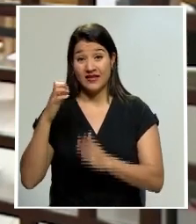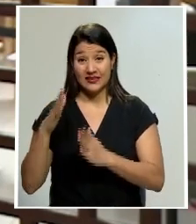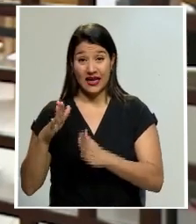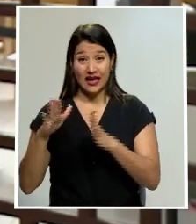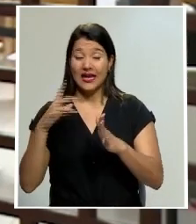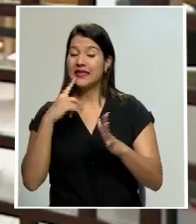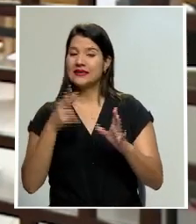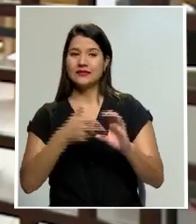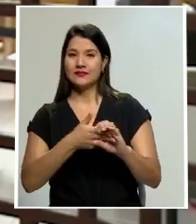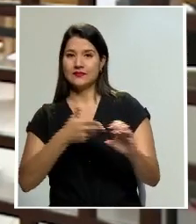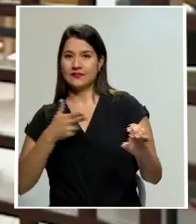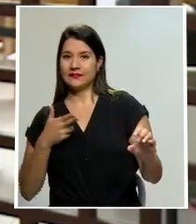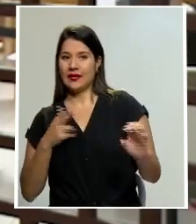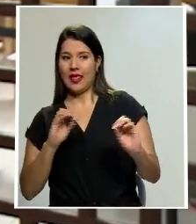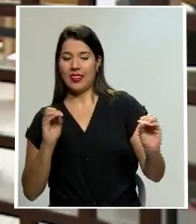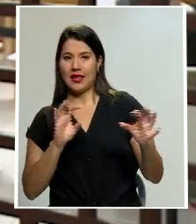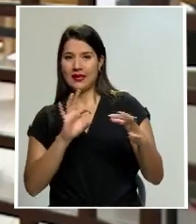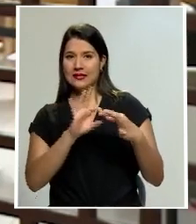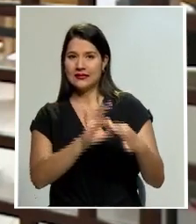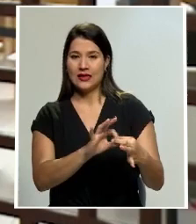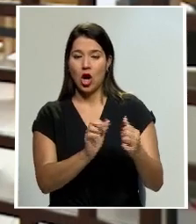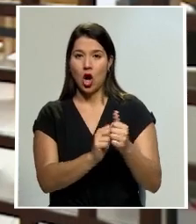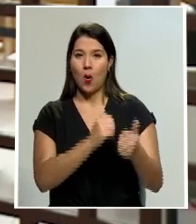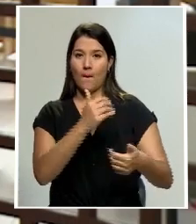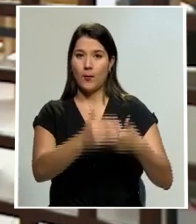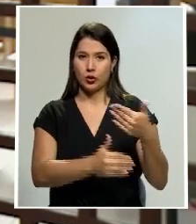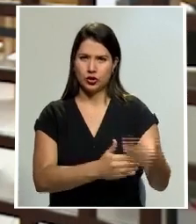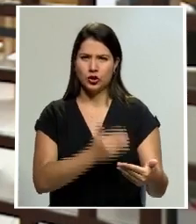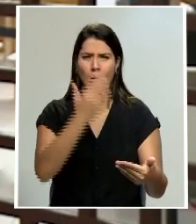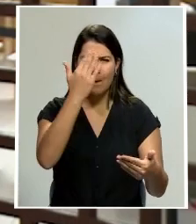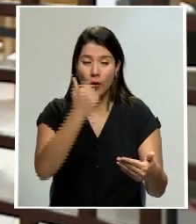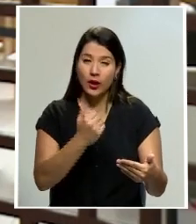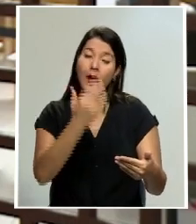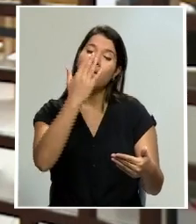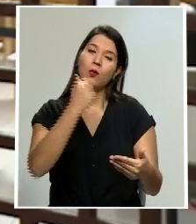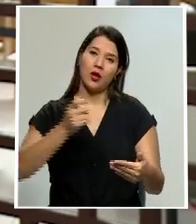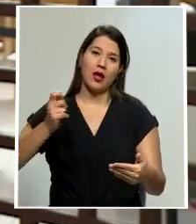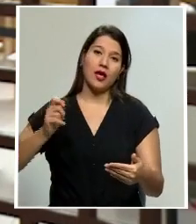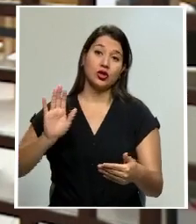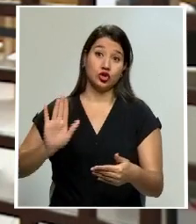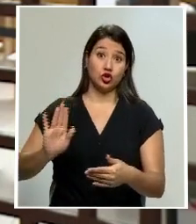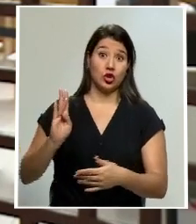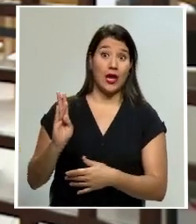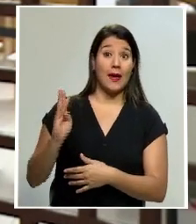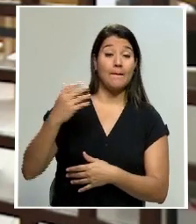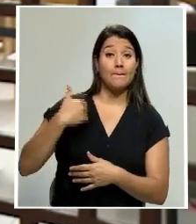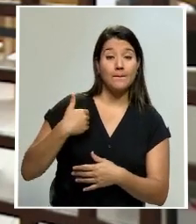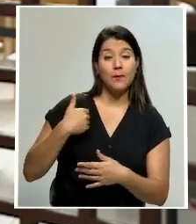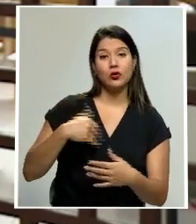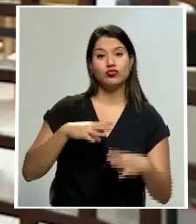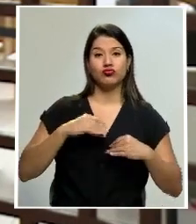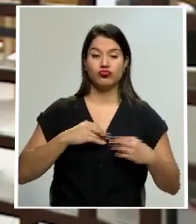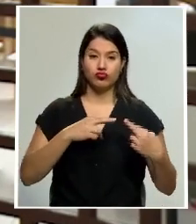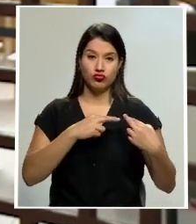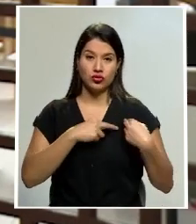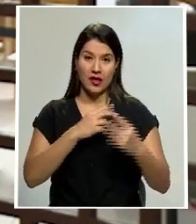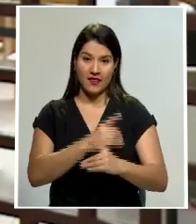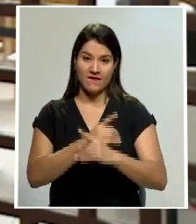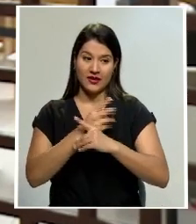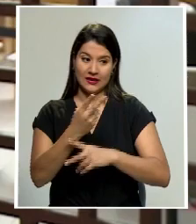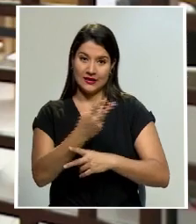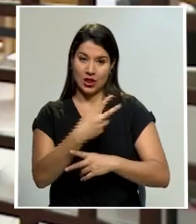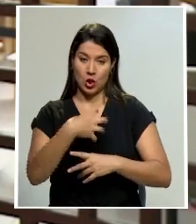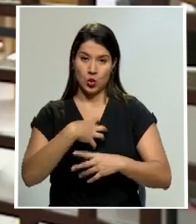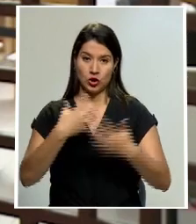vinculación con este caso, para evitar algún tipo de interrupción o de malentendido. Veamos lo que nos dijo al